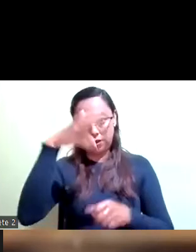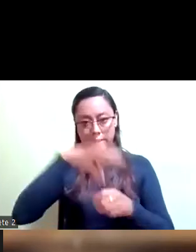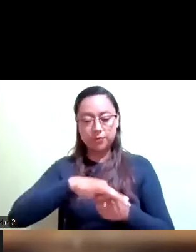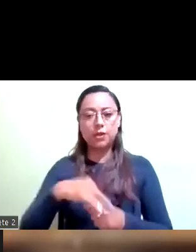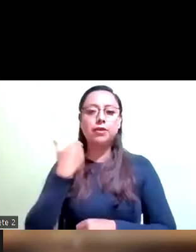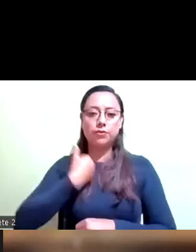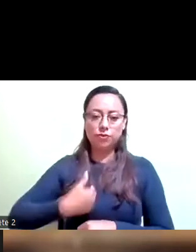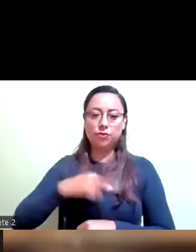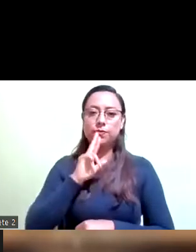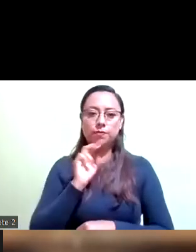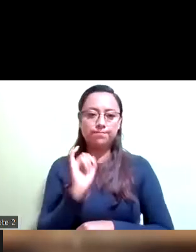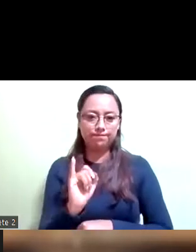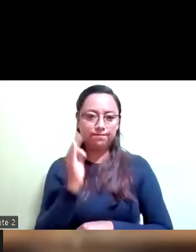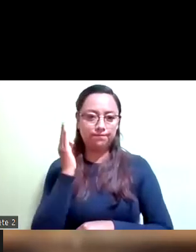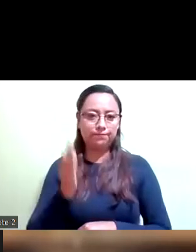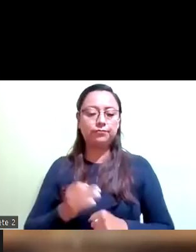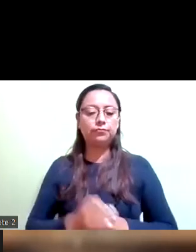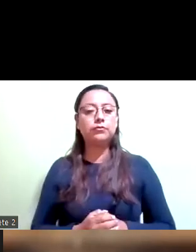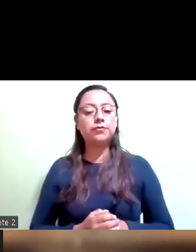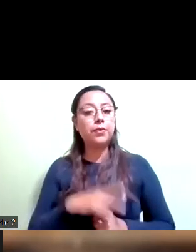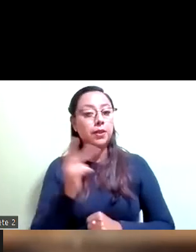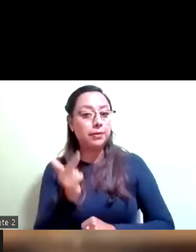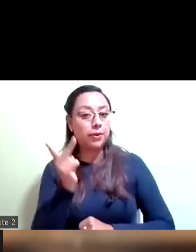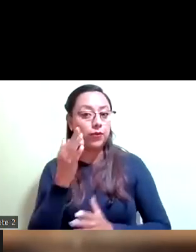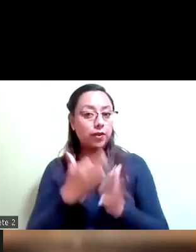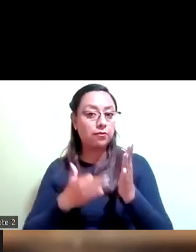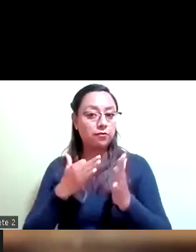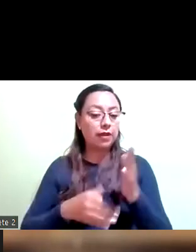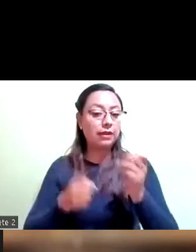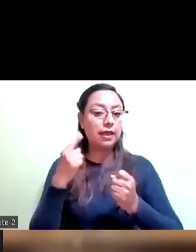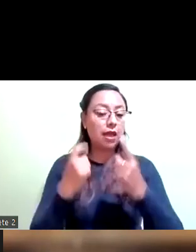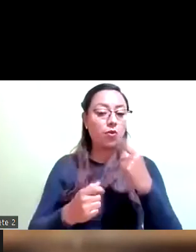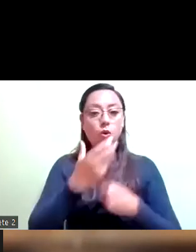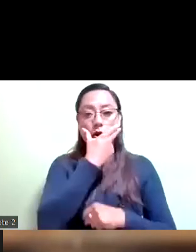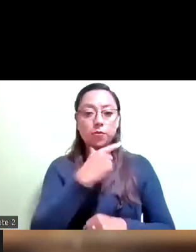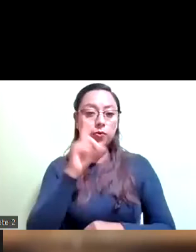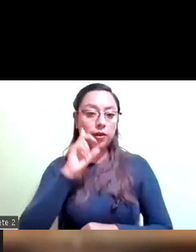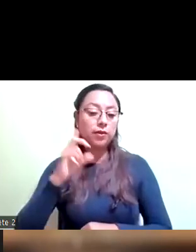la voz, favor. ¿Falta alguna diputada o diputado de emitir su voto?